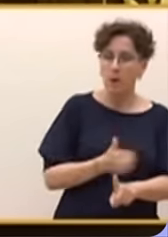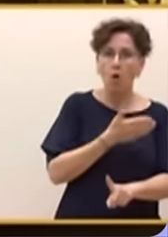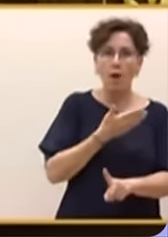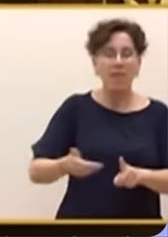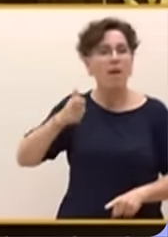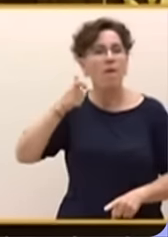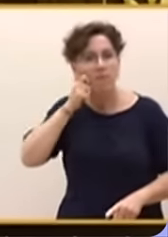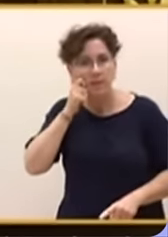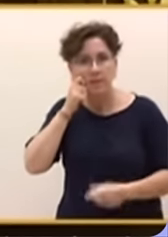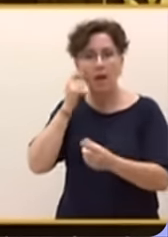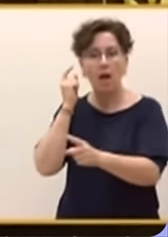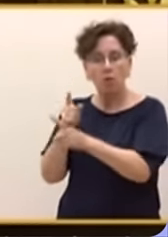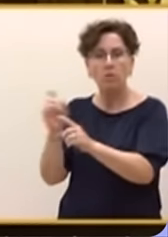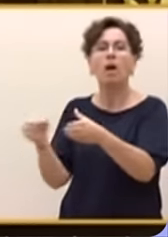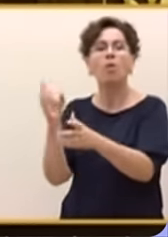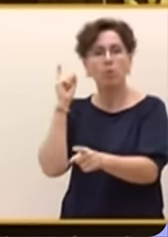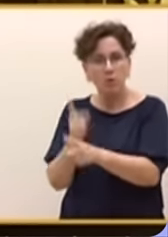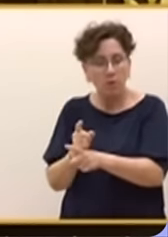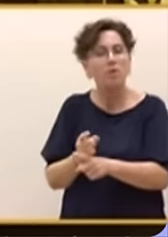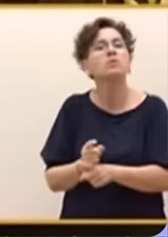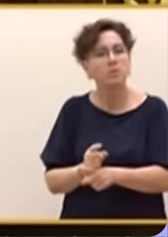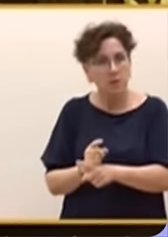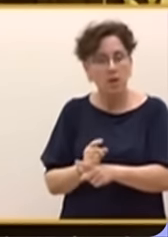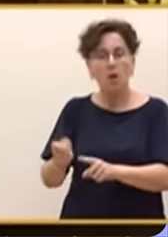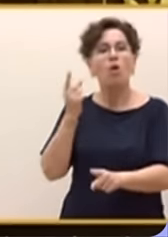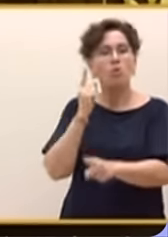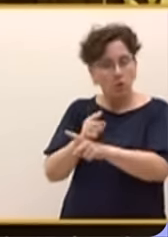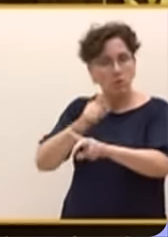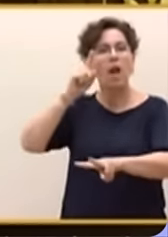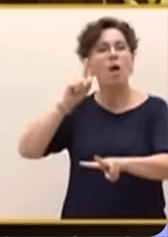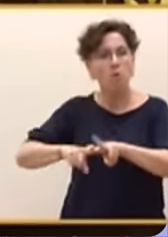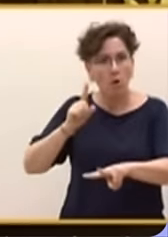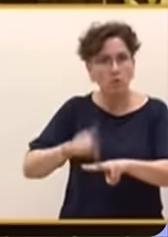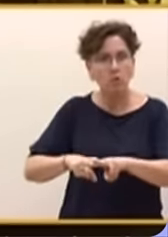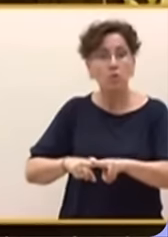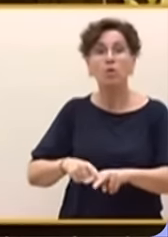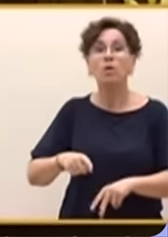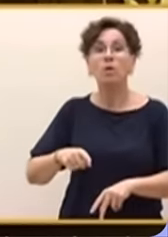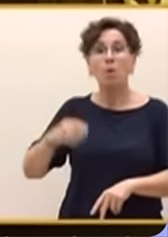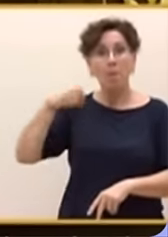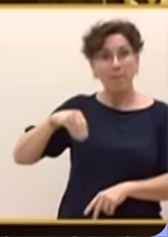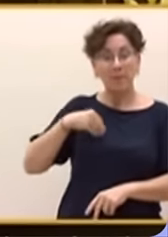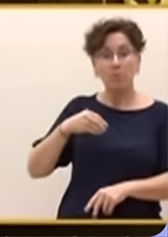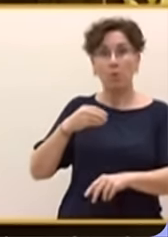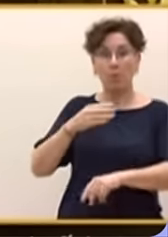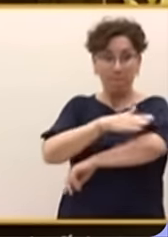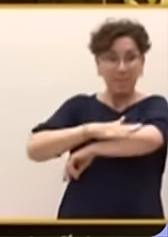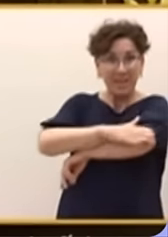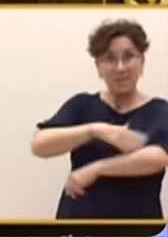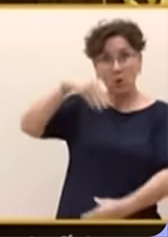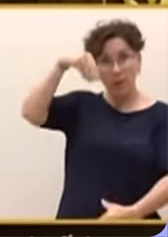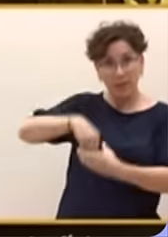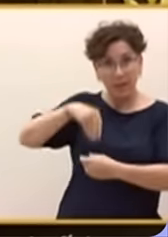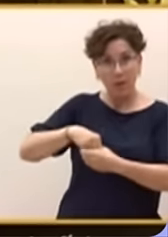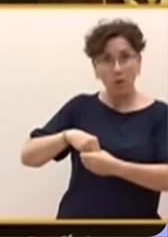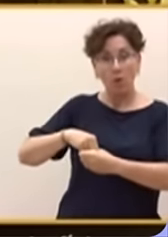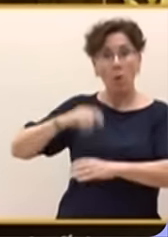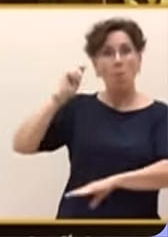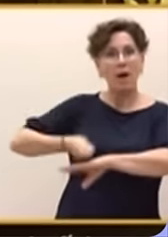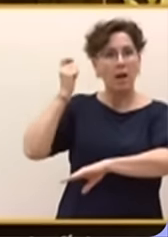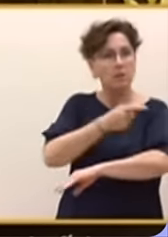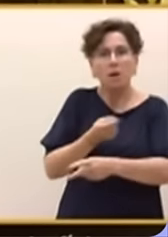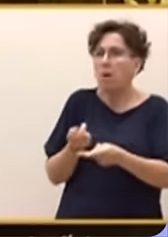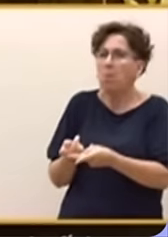oposición. Su gobierno ha ejercido la violencia física contra Vox. Con la pinza del ministro de Interior, el señor Marlaska, que permite a todo tipo de